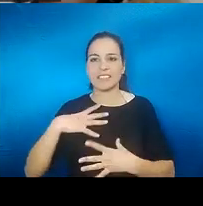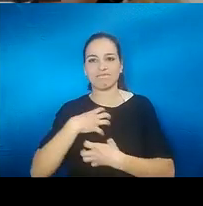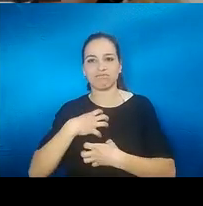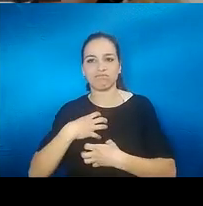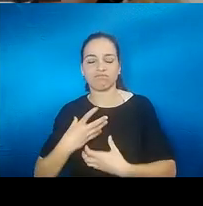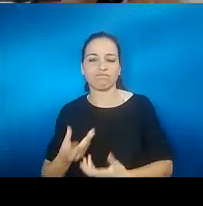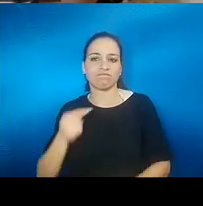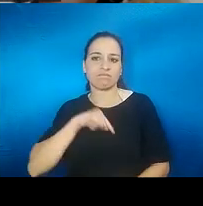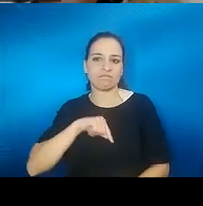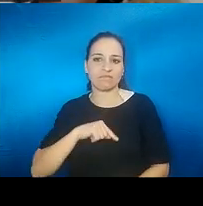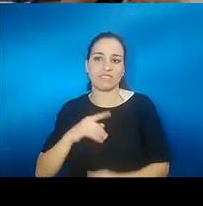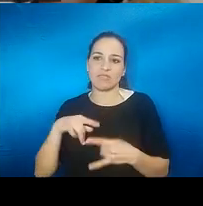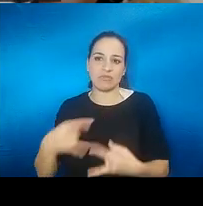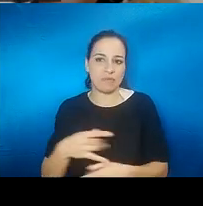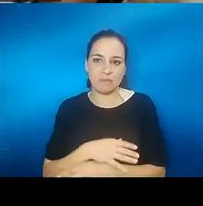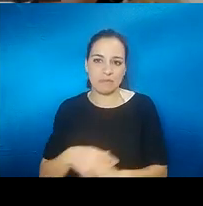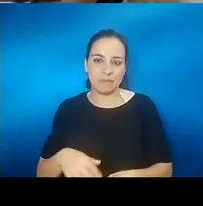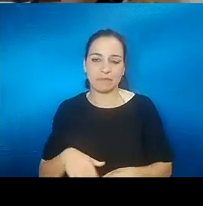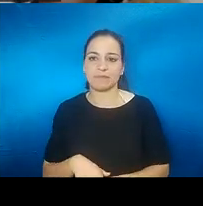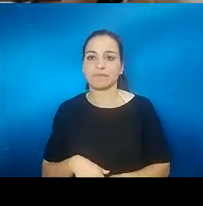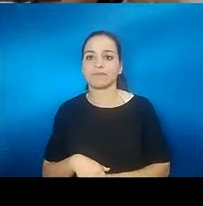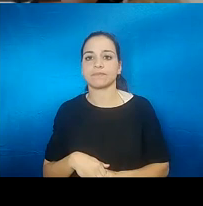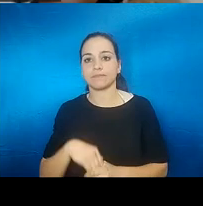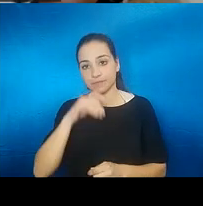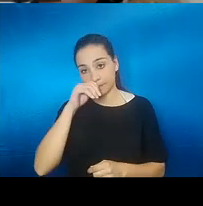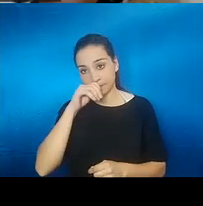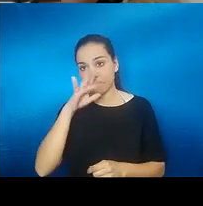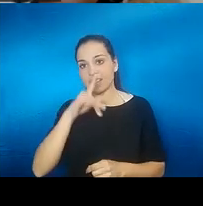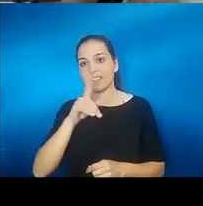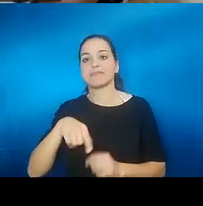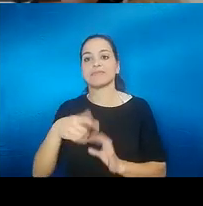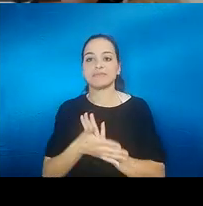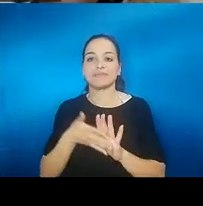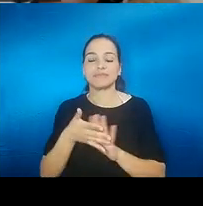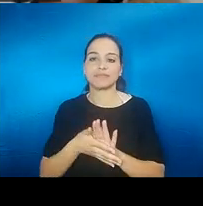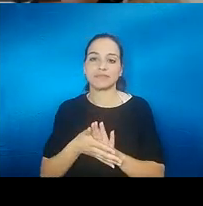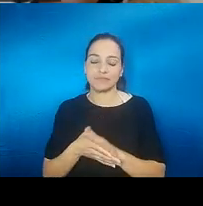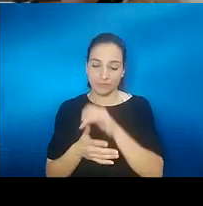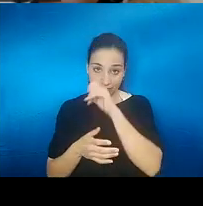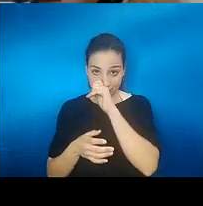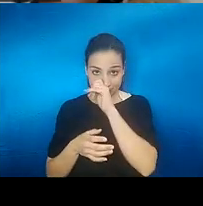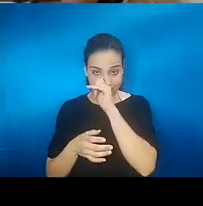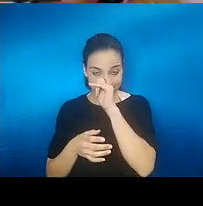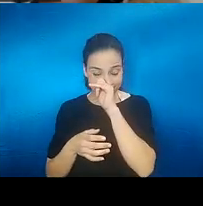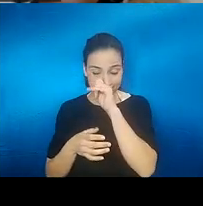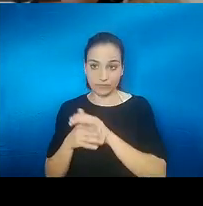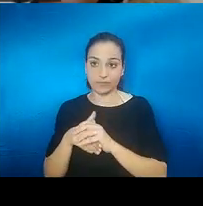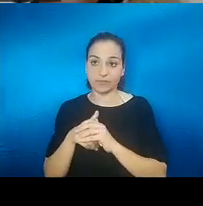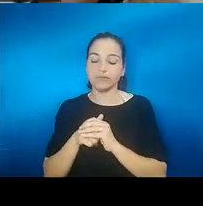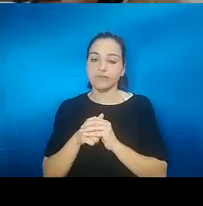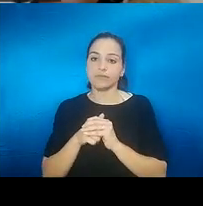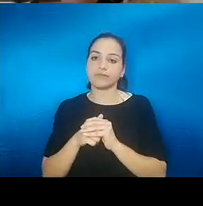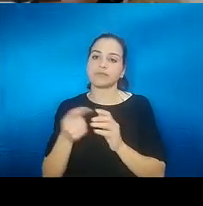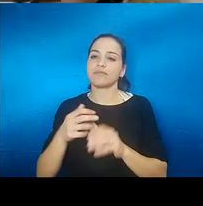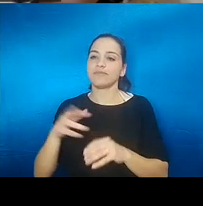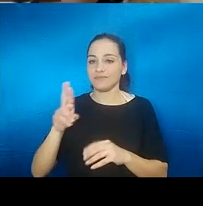ya la propia pérdida. Y bueno, ahora quería hablaros también esto como un poco de repaso sobre